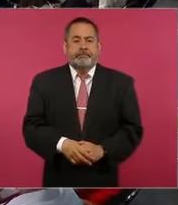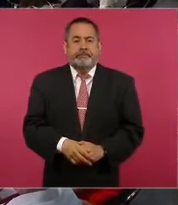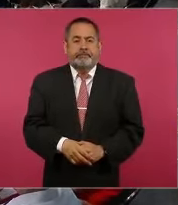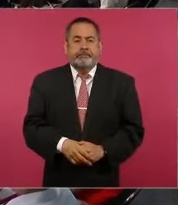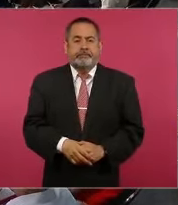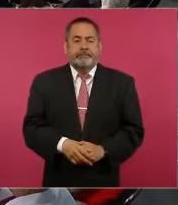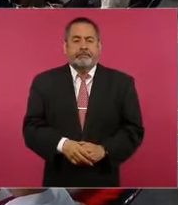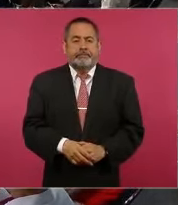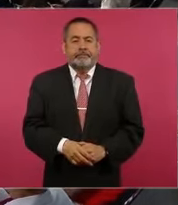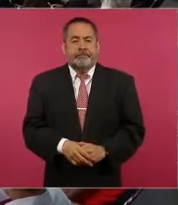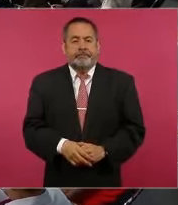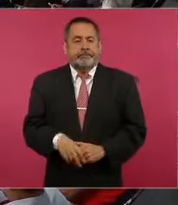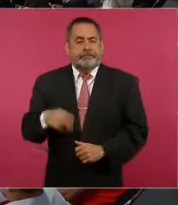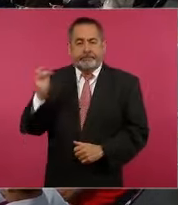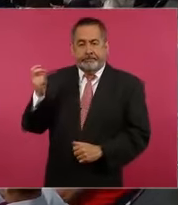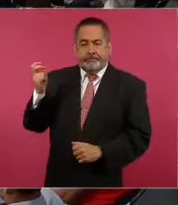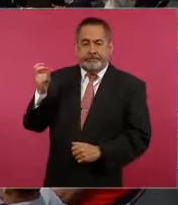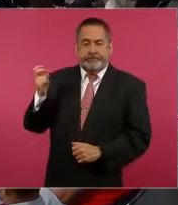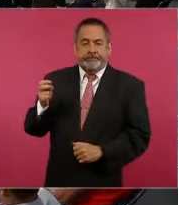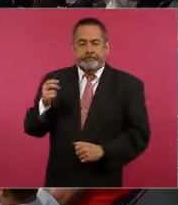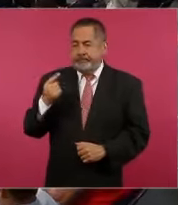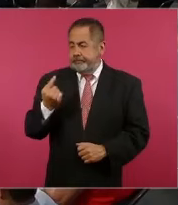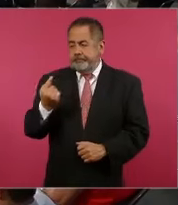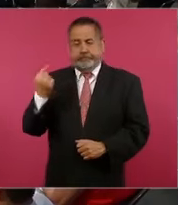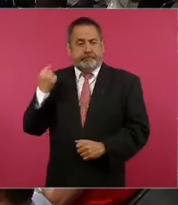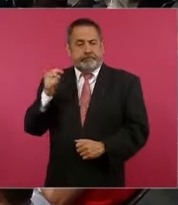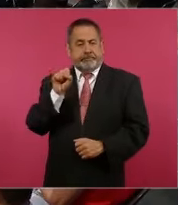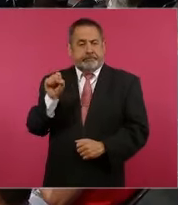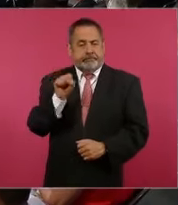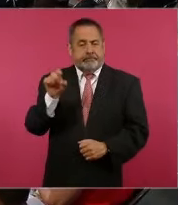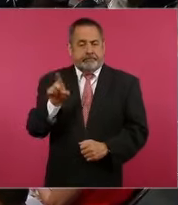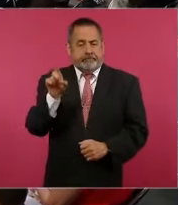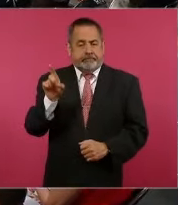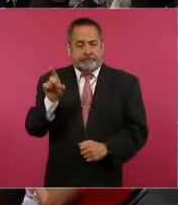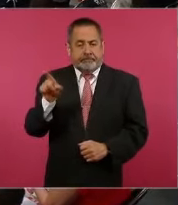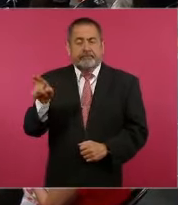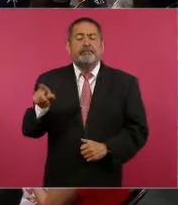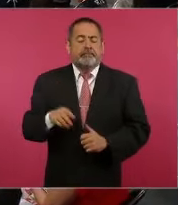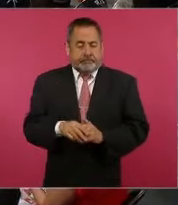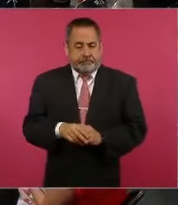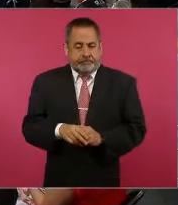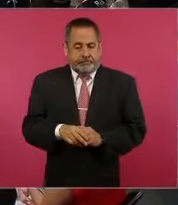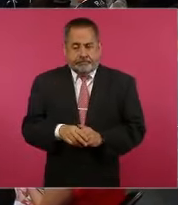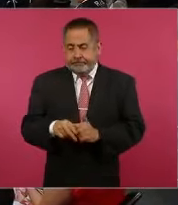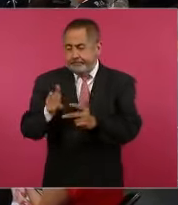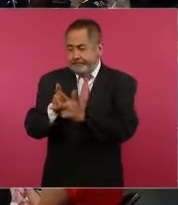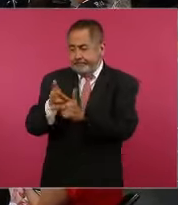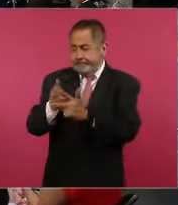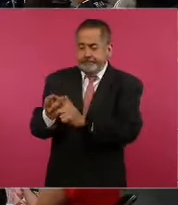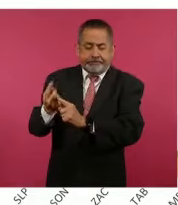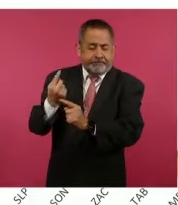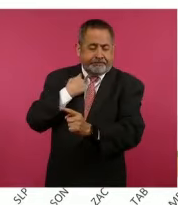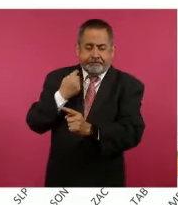Este es el fin de semana de todos los homicidios